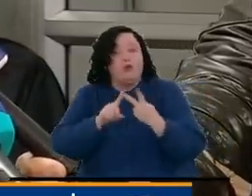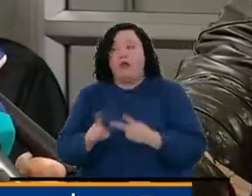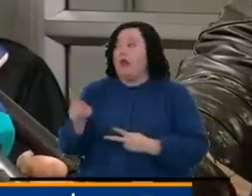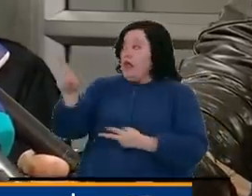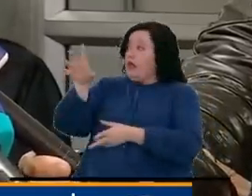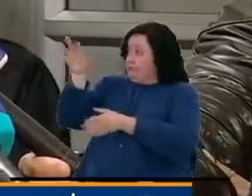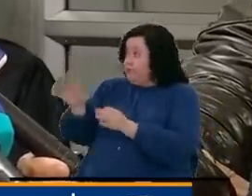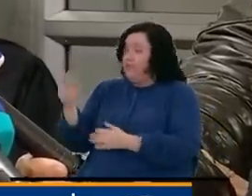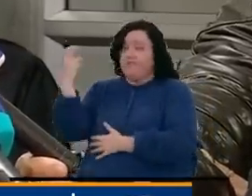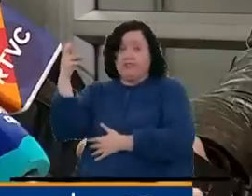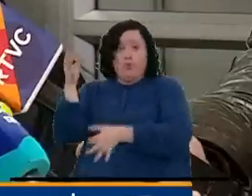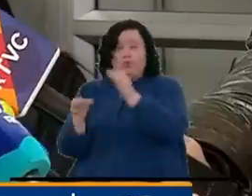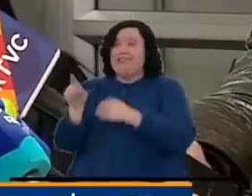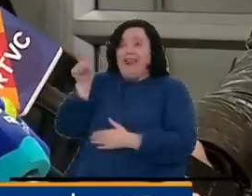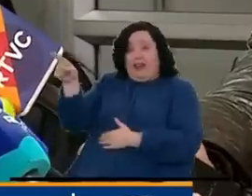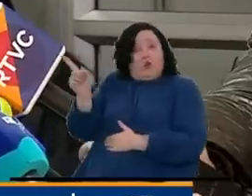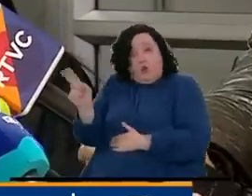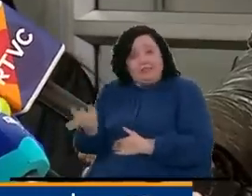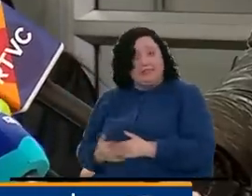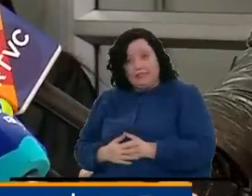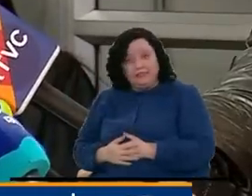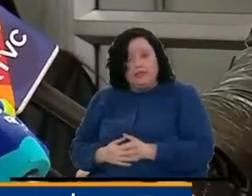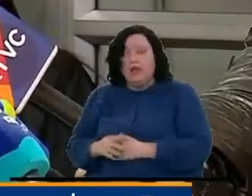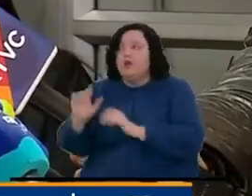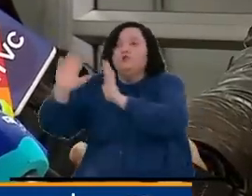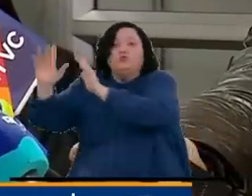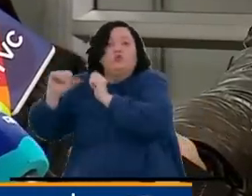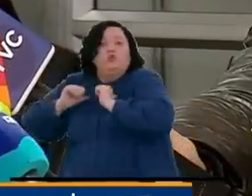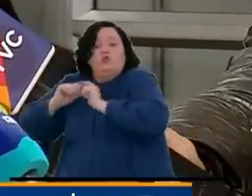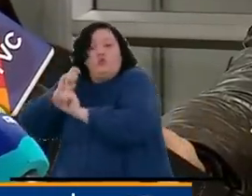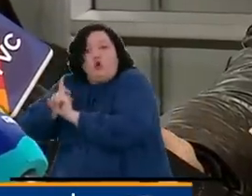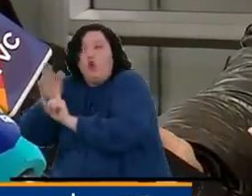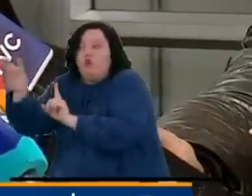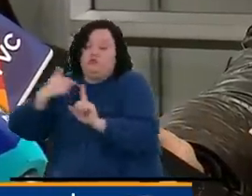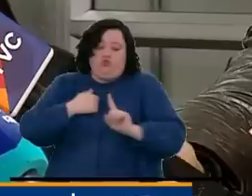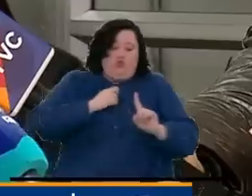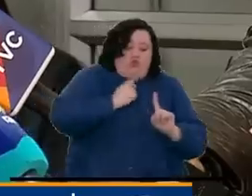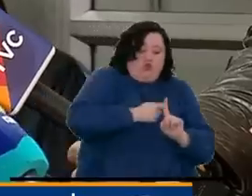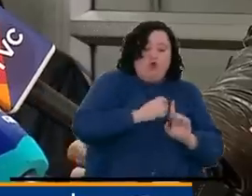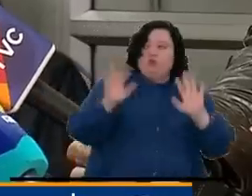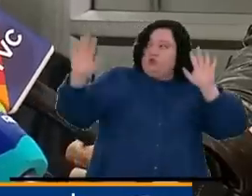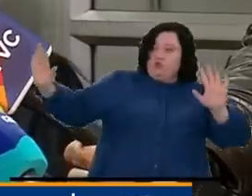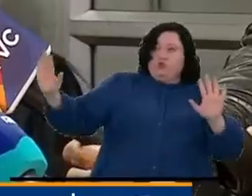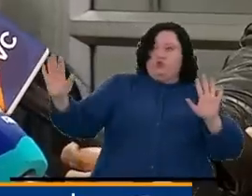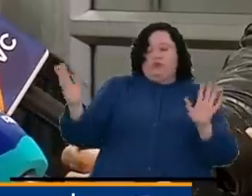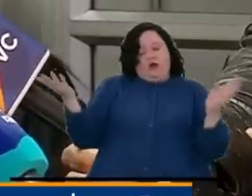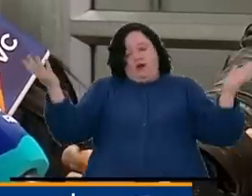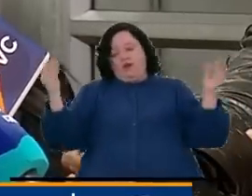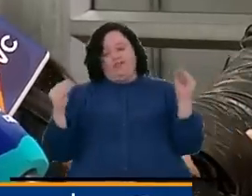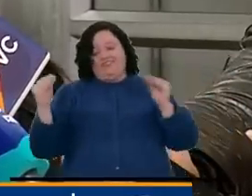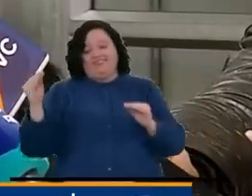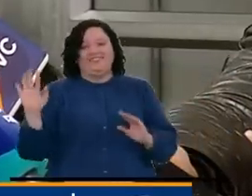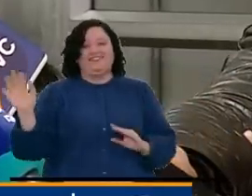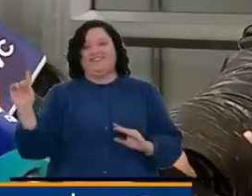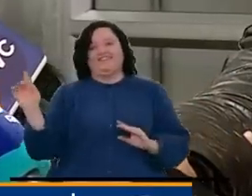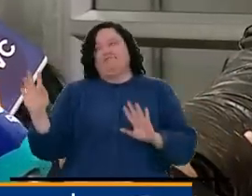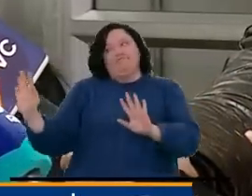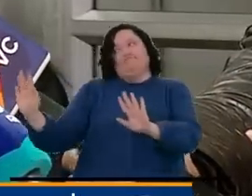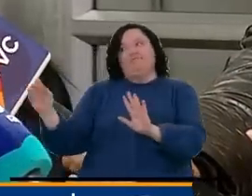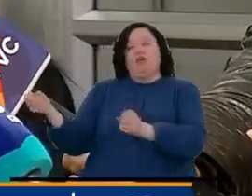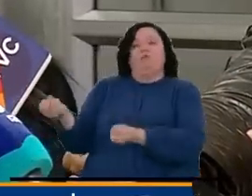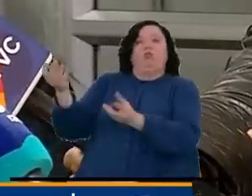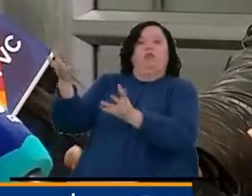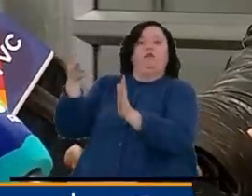es la fiscalía ni los jueces? Cada uno está dentro de su rol, pero por supuesto que rechazo la